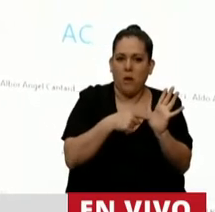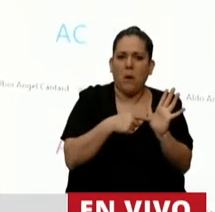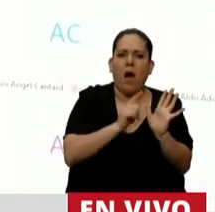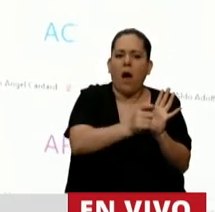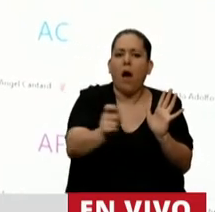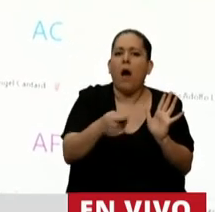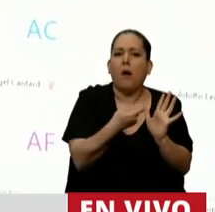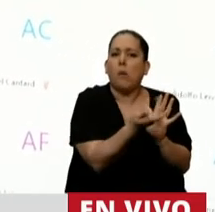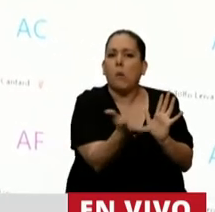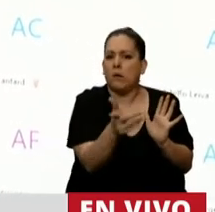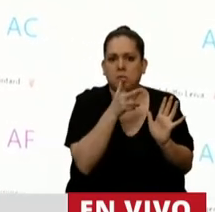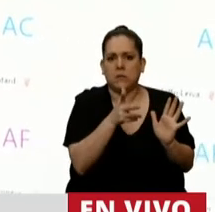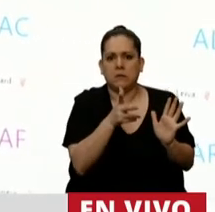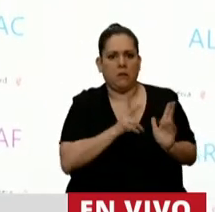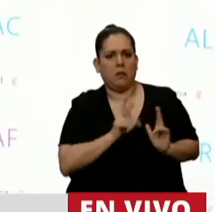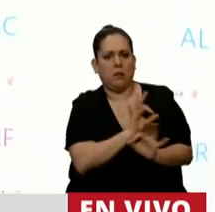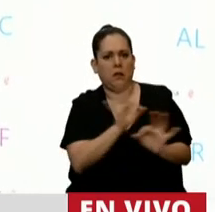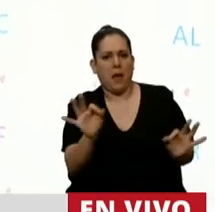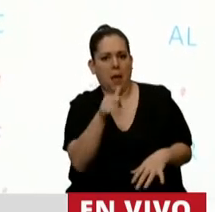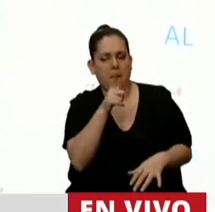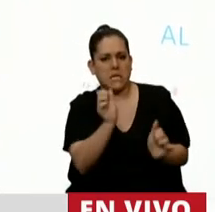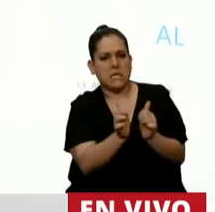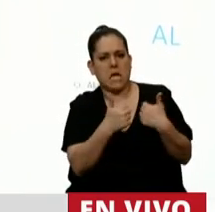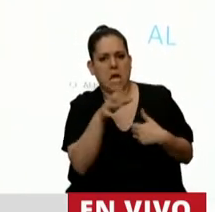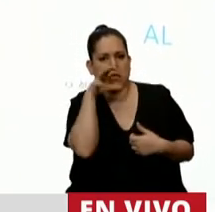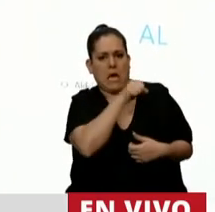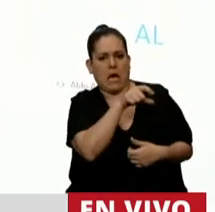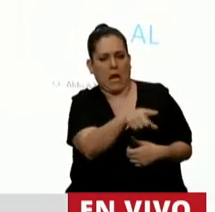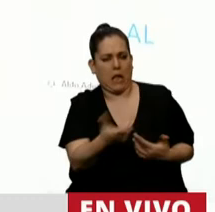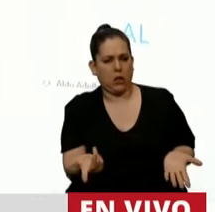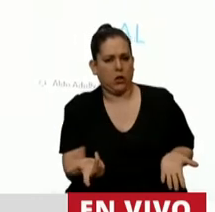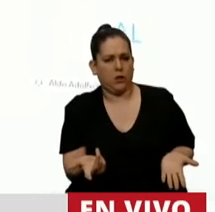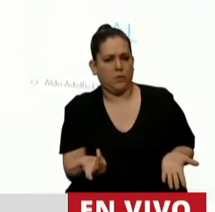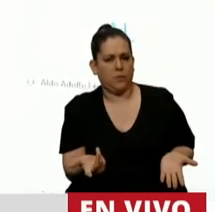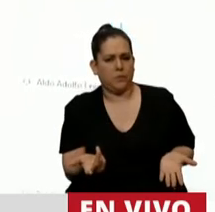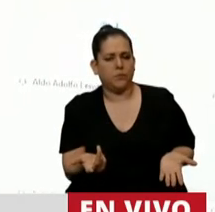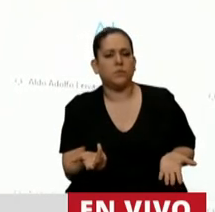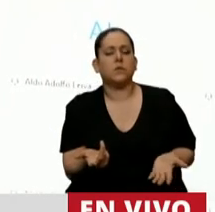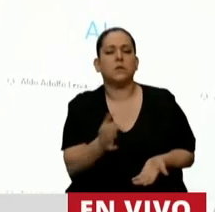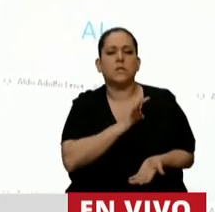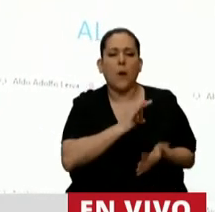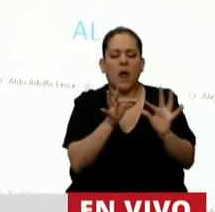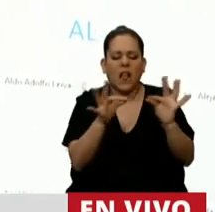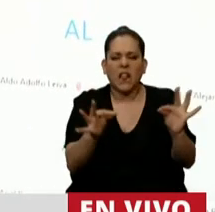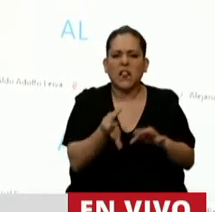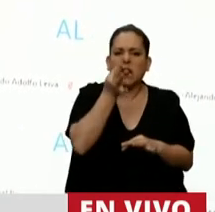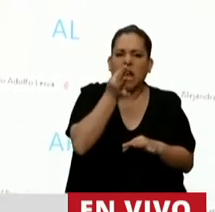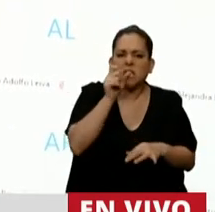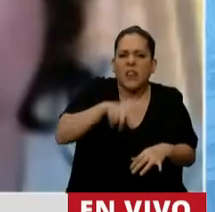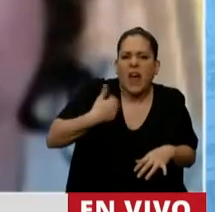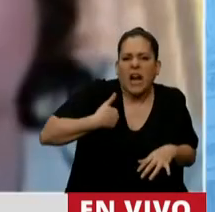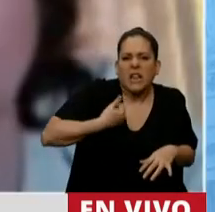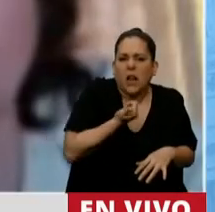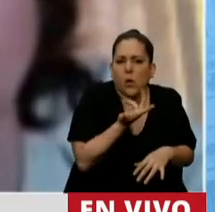Ni tampoco aportó la documentación que acredite la fiabilidad o sensibilidad de los testes que se están aplicando a la Argentina.